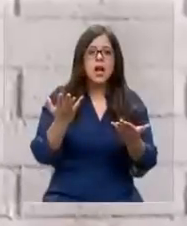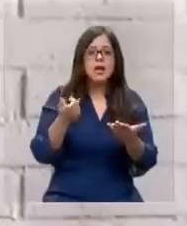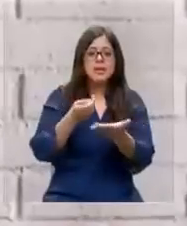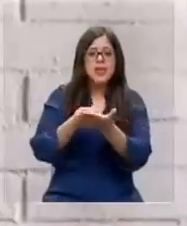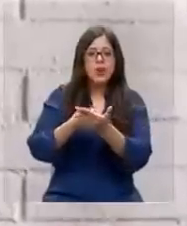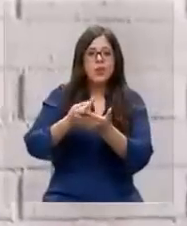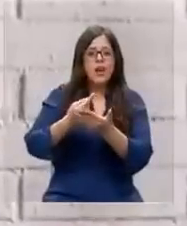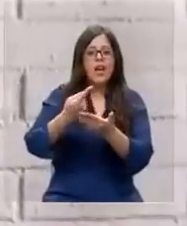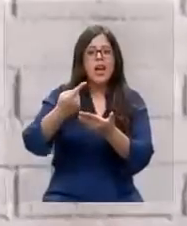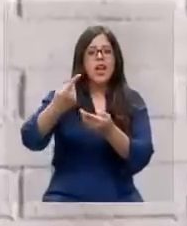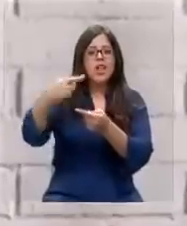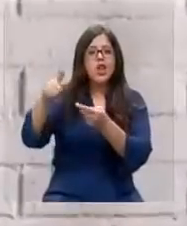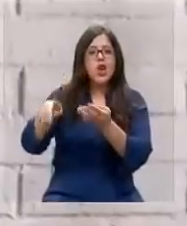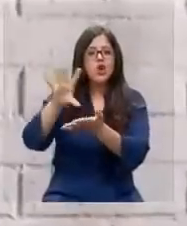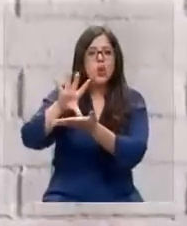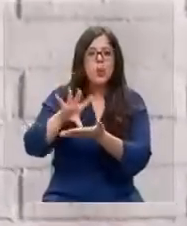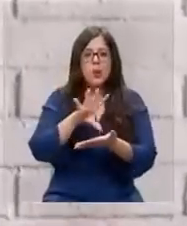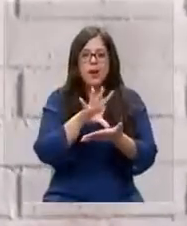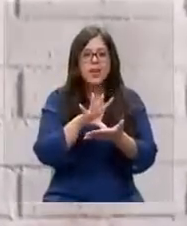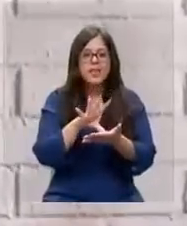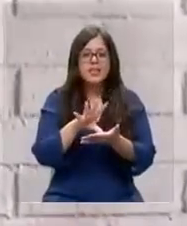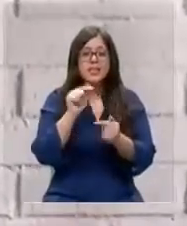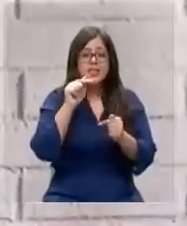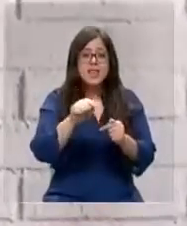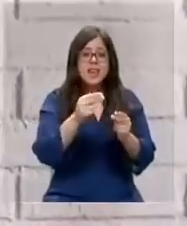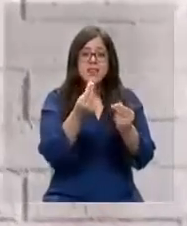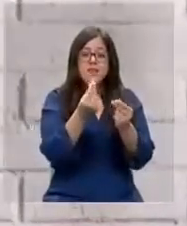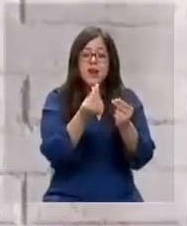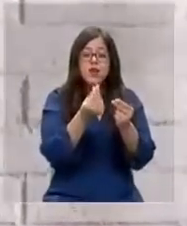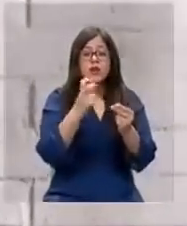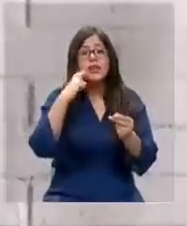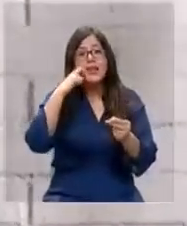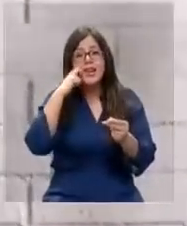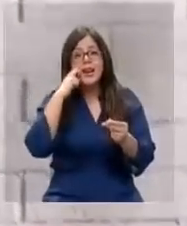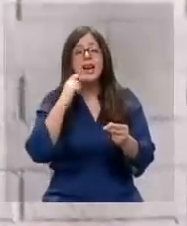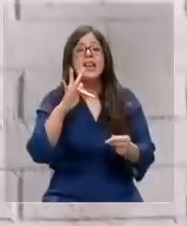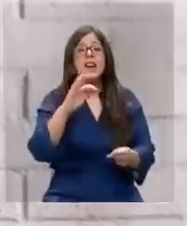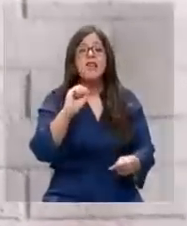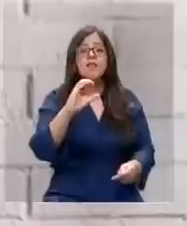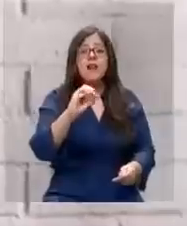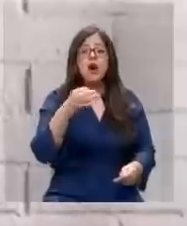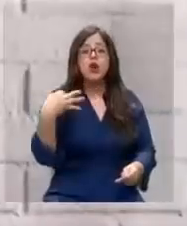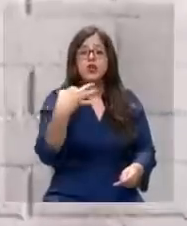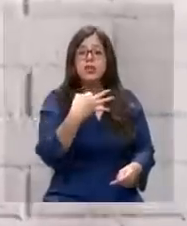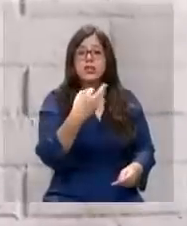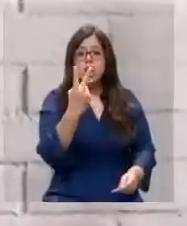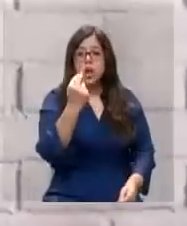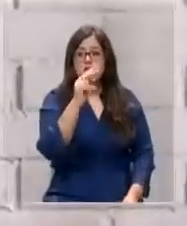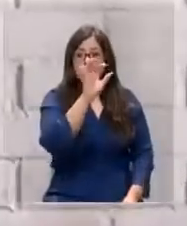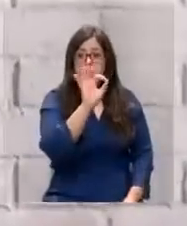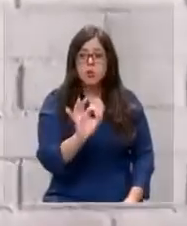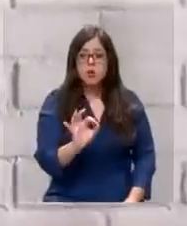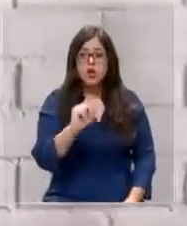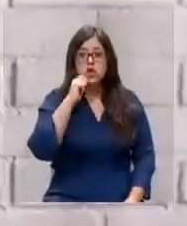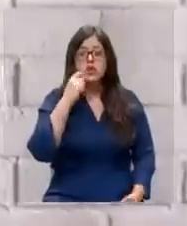tanto el precio internacional de la carne que el año pasado, según la FAO, se elevó en 12%, va a repercutir en